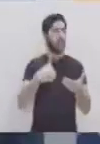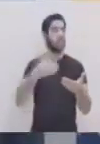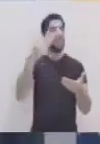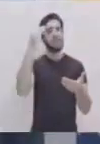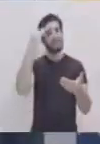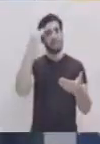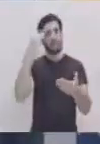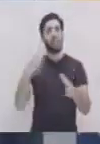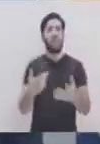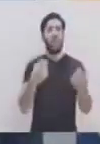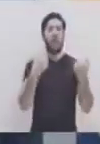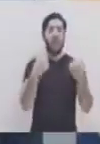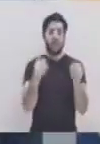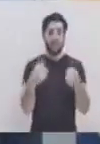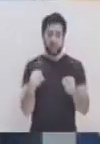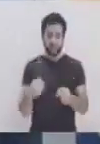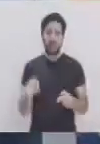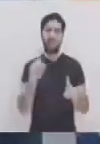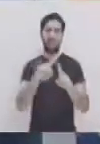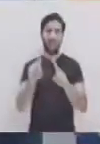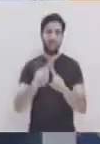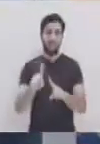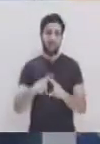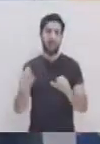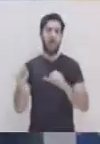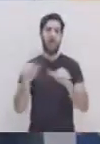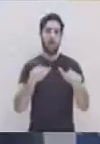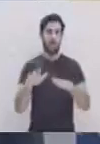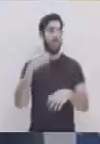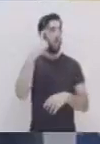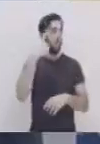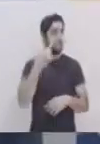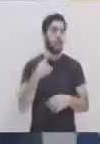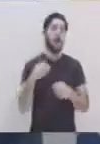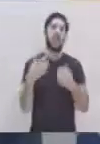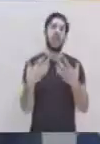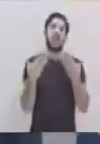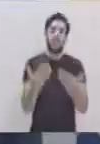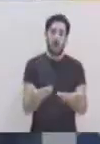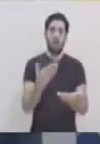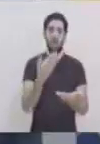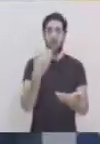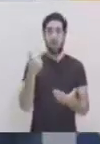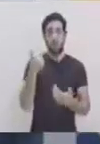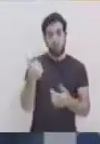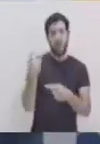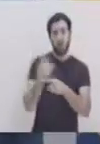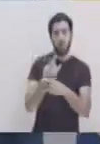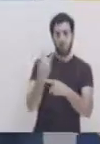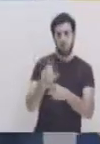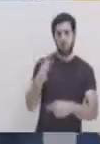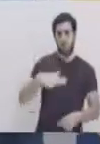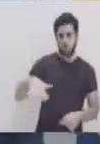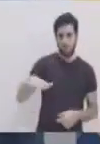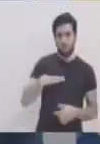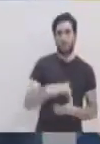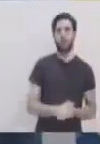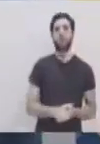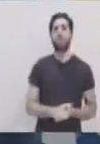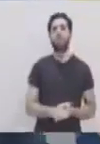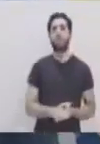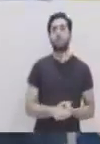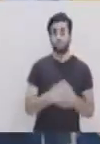conocimiento realizando pues ciertas actividades que nos pueden ayudar a nosotros a darle un buen uso a transmedia, como usted lo dice, ¿verdad?